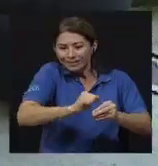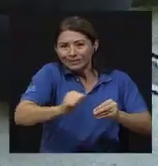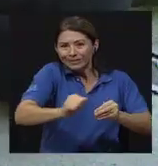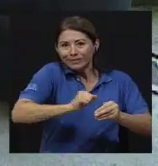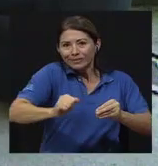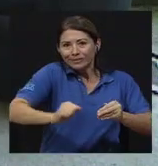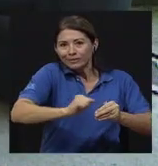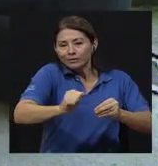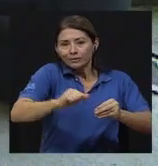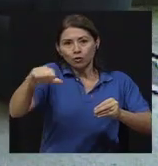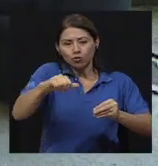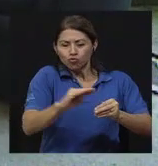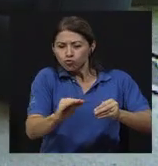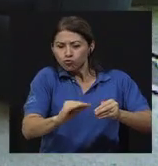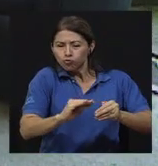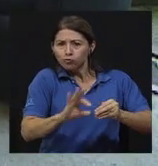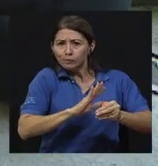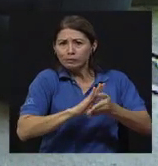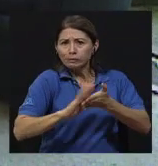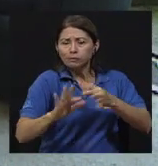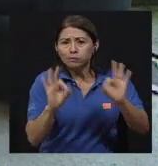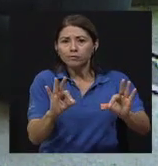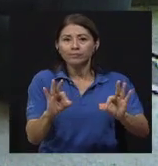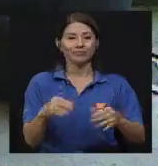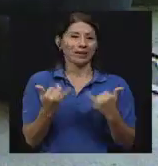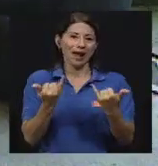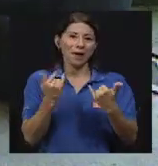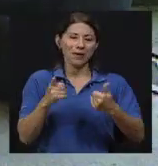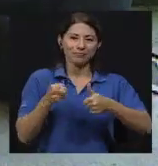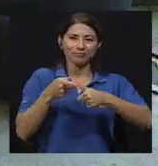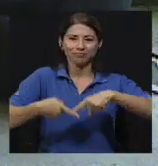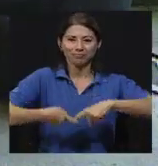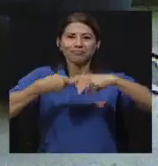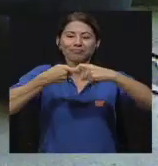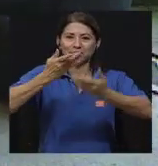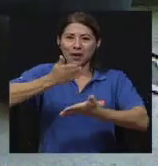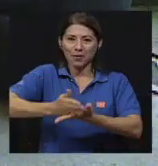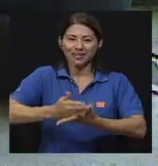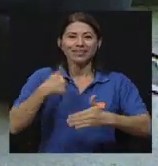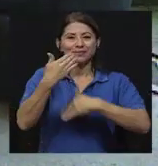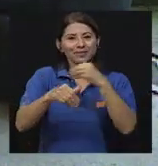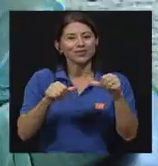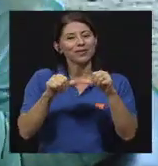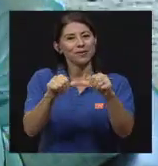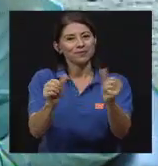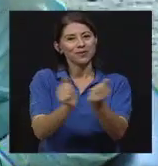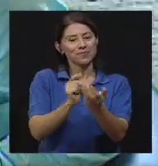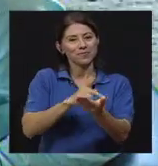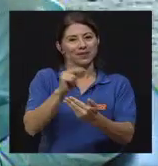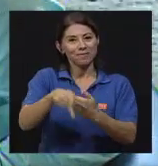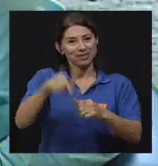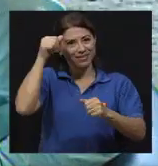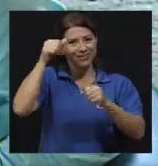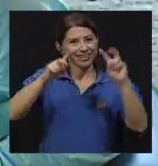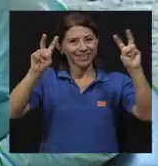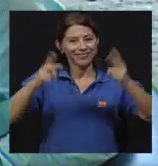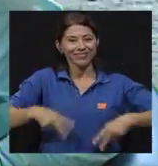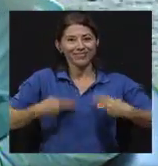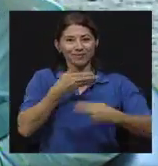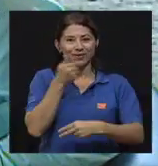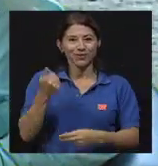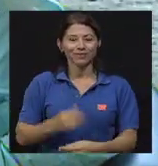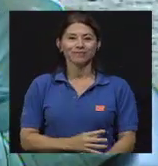Bien, es momento de hacer una primera pausa en esta conversación, doctora y Saúl, para luego regresar con más de lo que tenemos aquí. Recuerde que somos